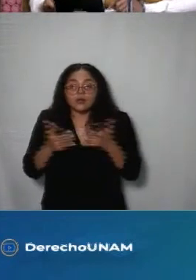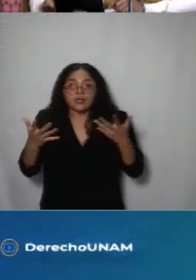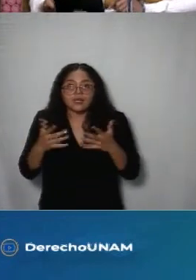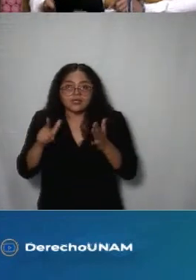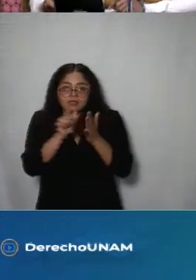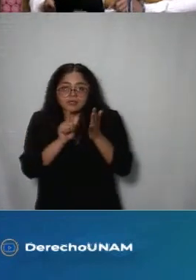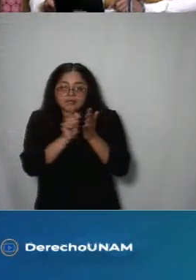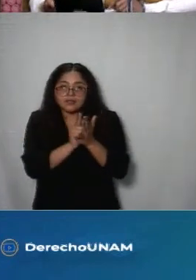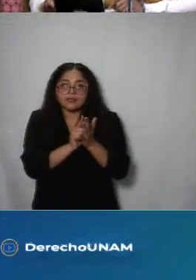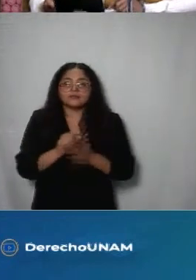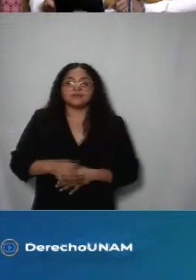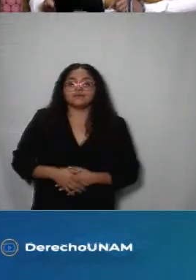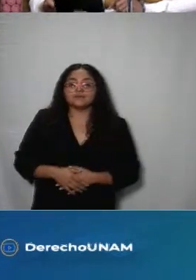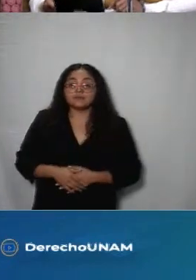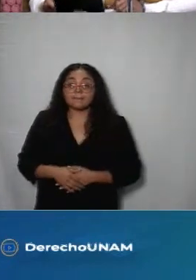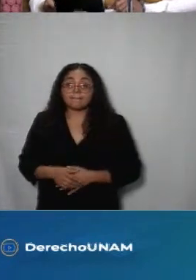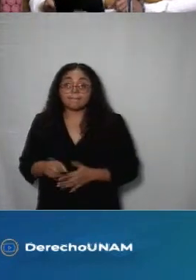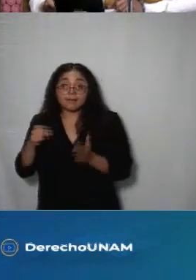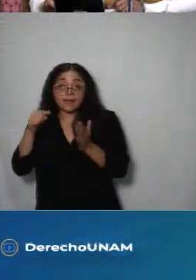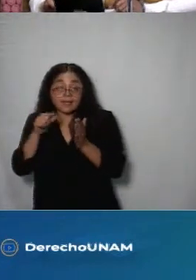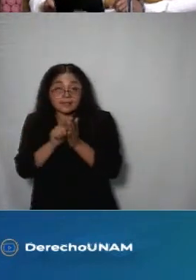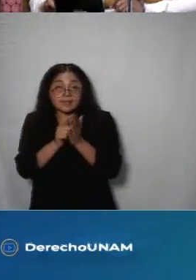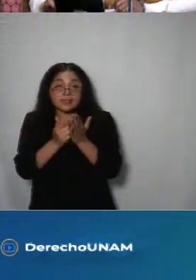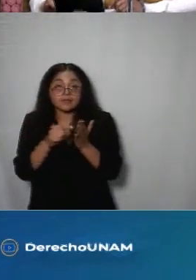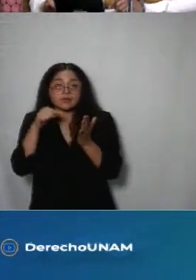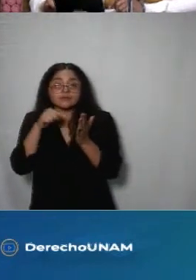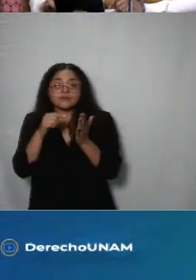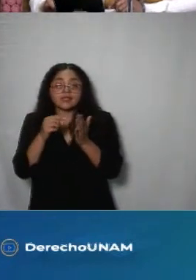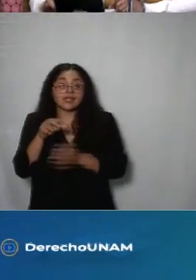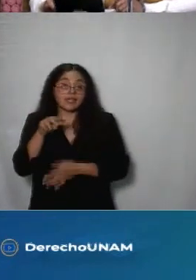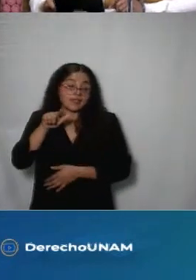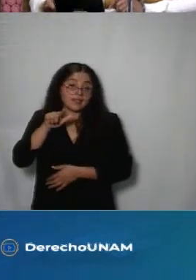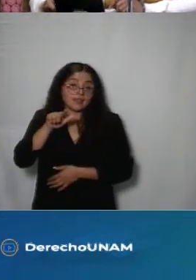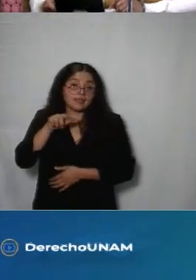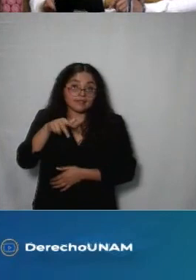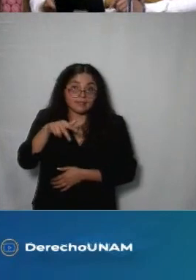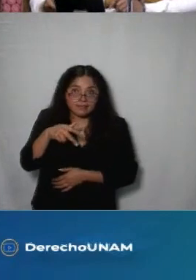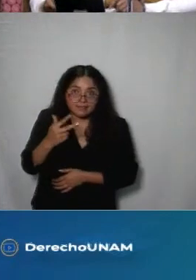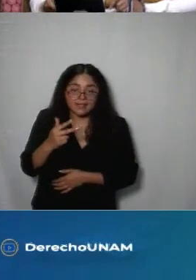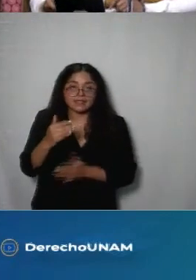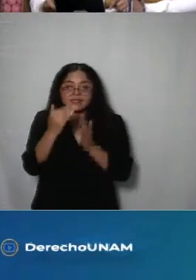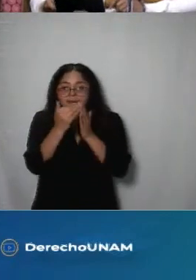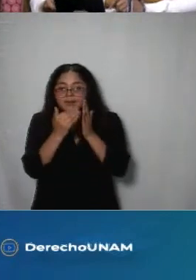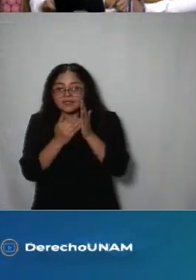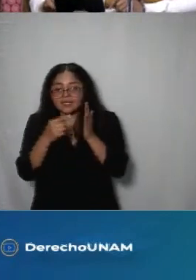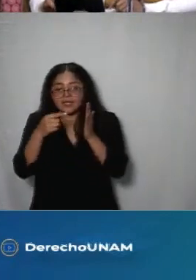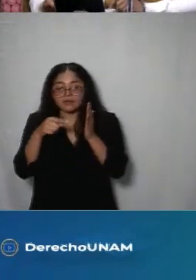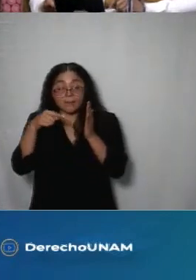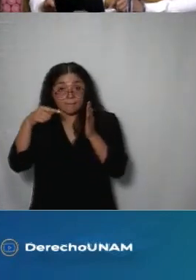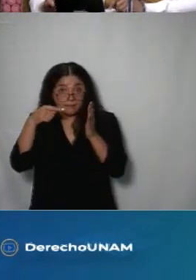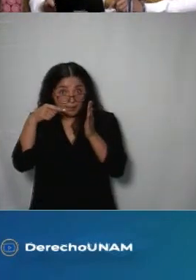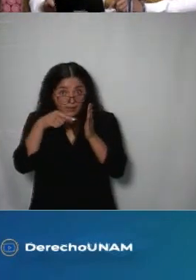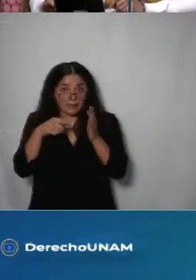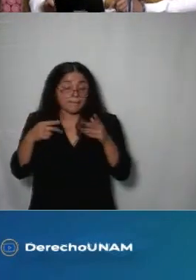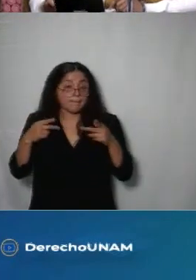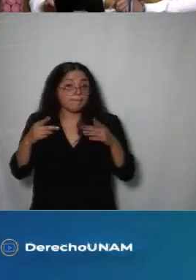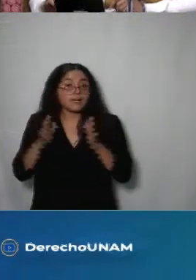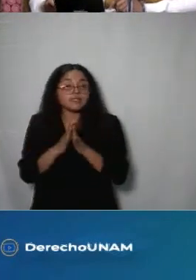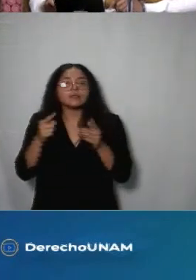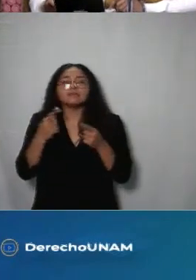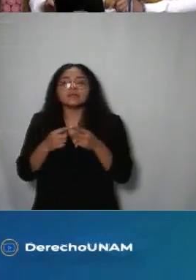la publicación se compone de 13 capítulos con la reflexión de 15 personas especialistas que tienen